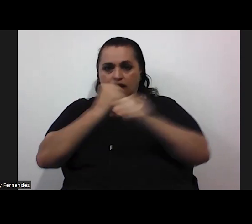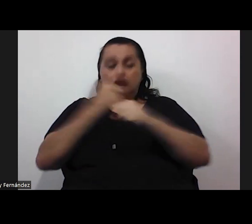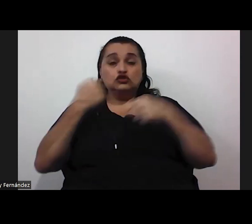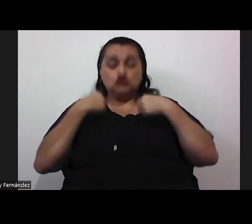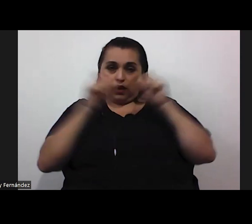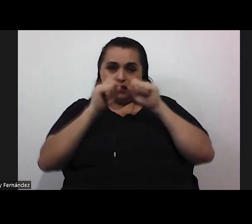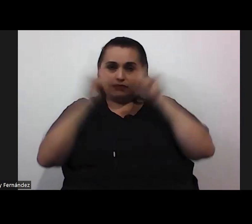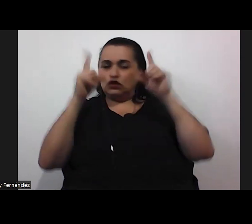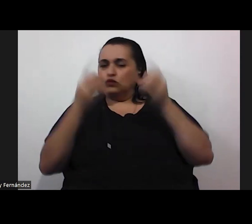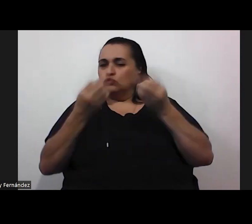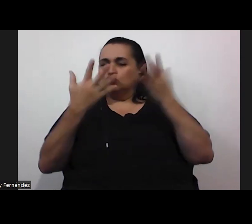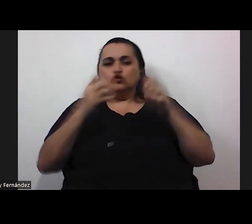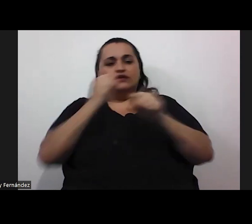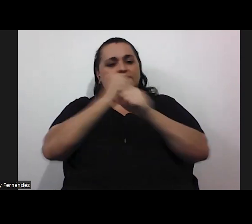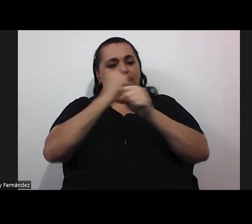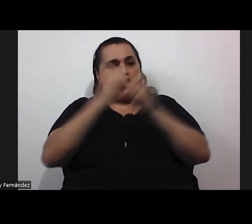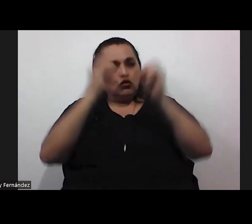docente que se da